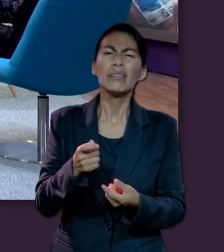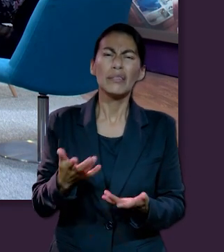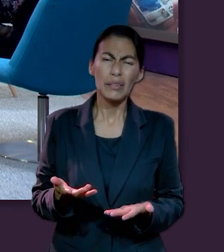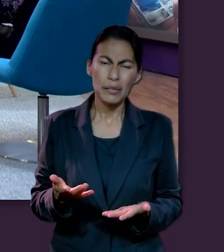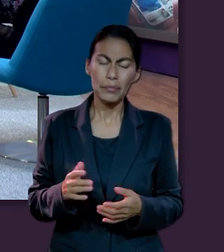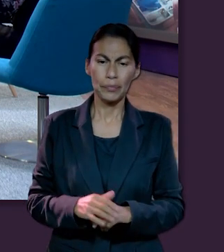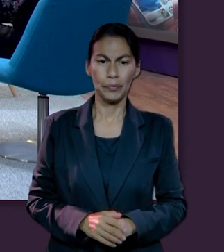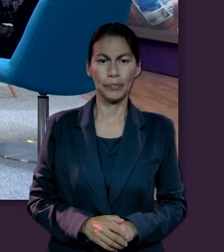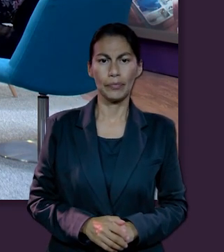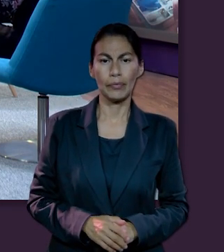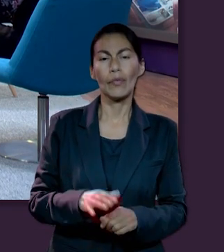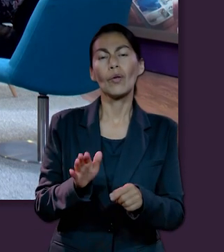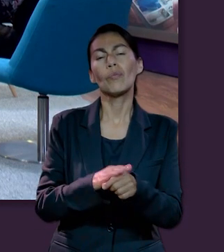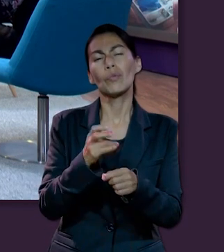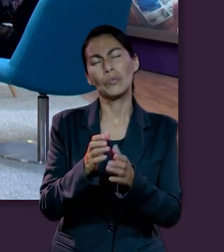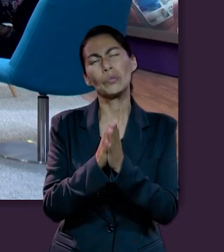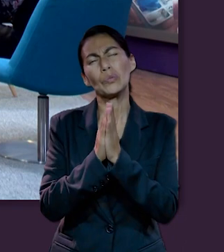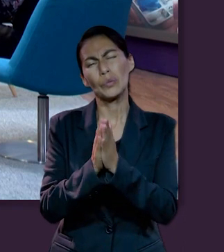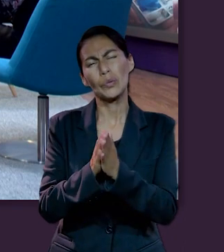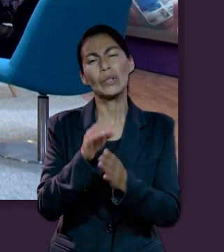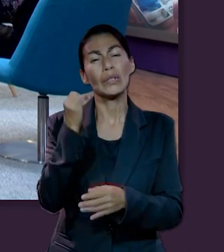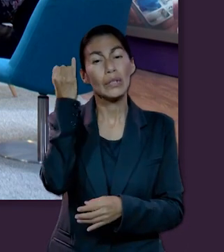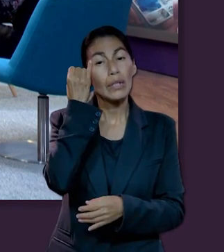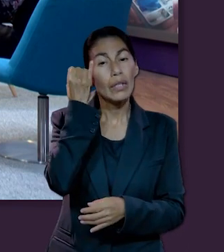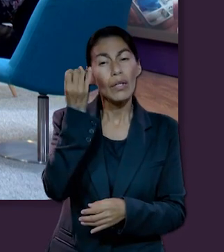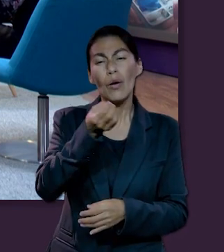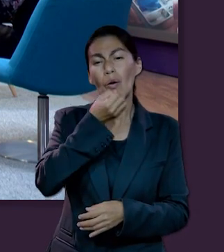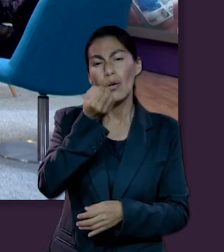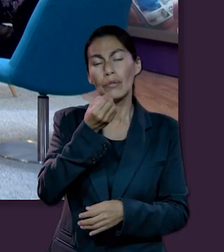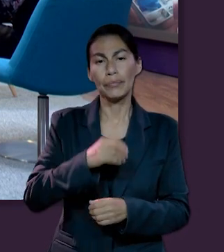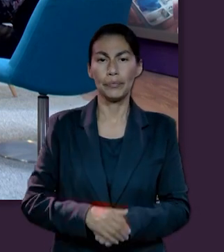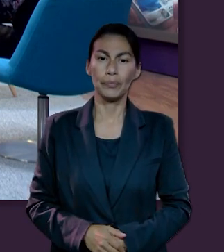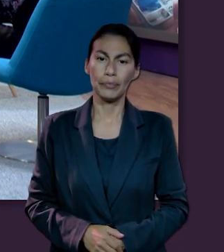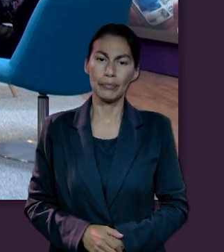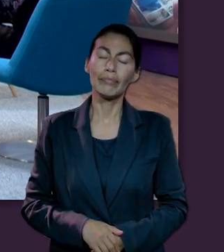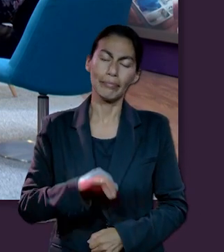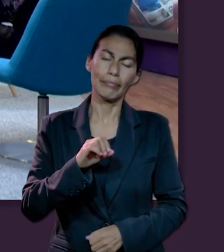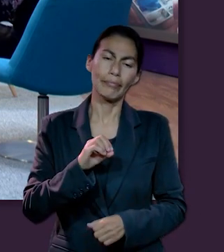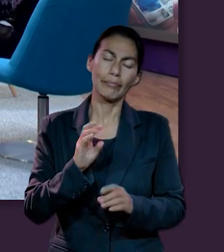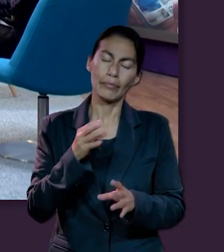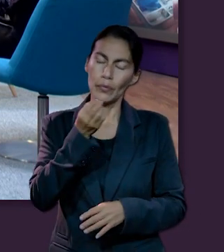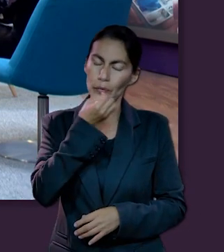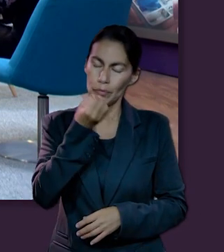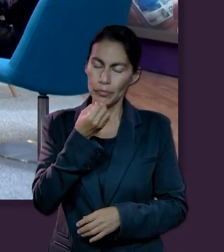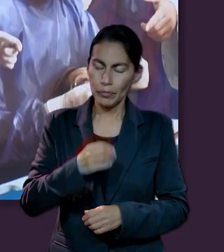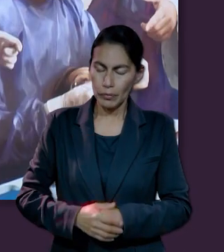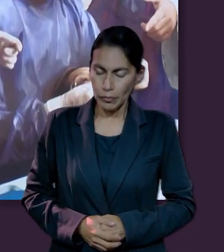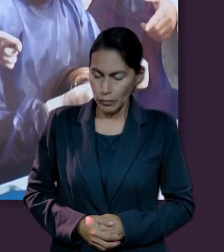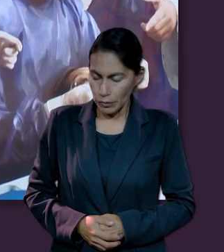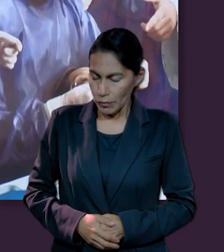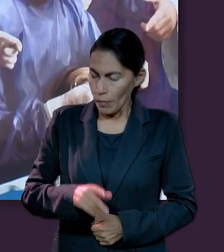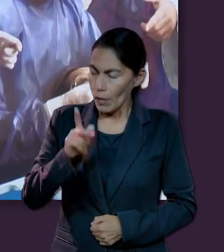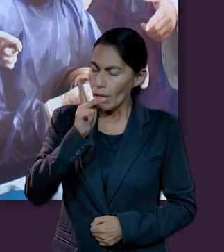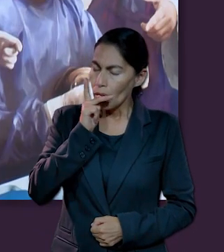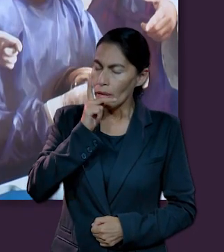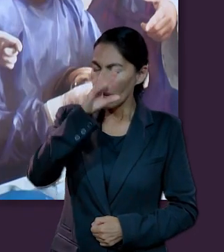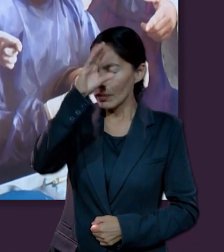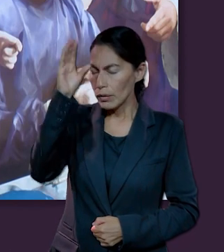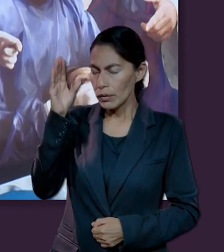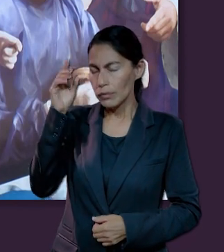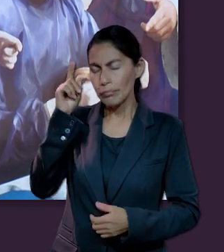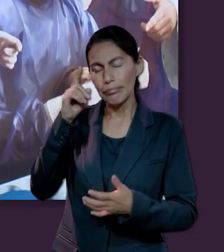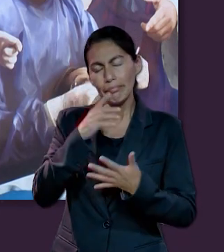nuestra condición. Pero para ello voy a pedirle a Isai que nos dirija en oración. Oremos, Amante Padre